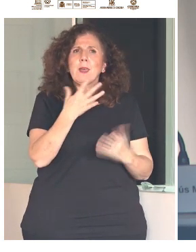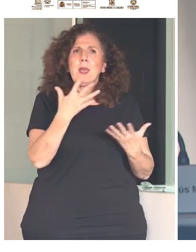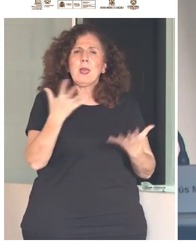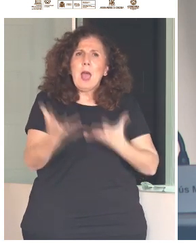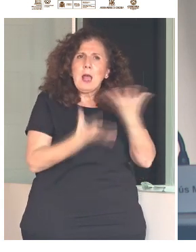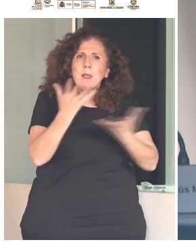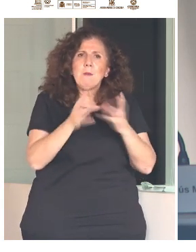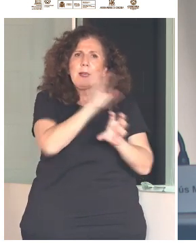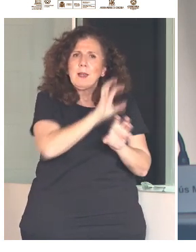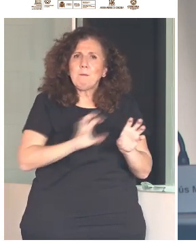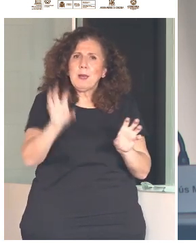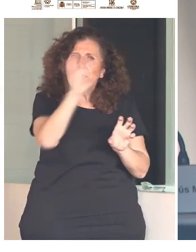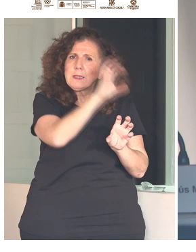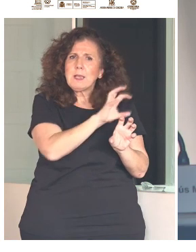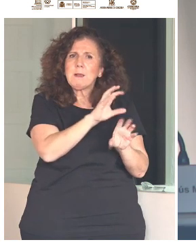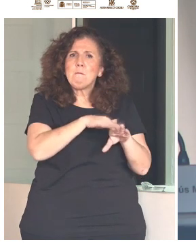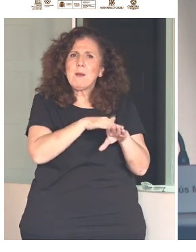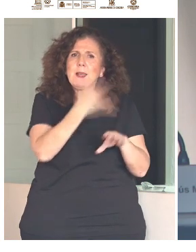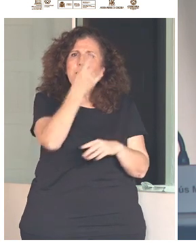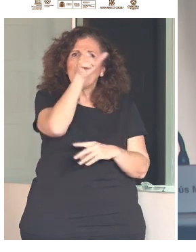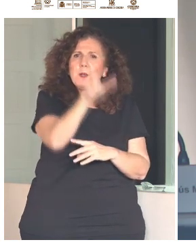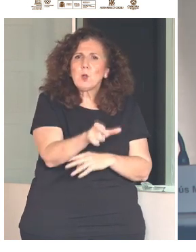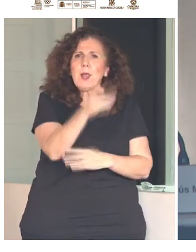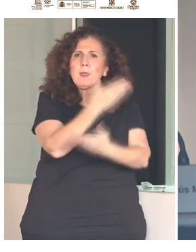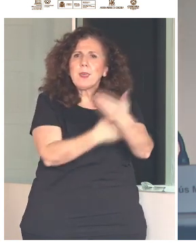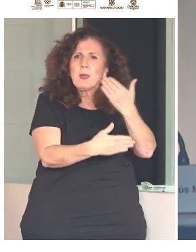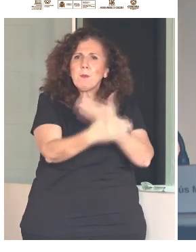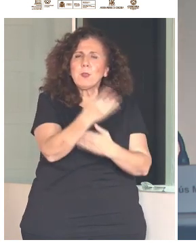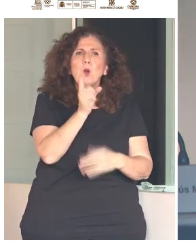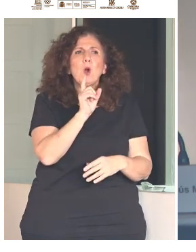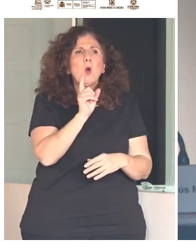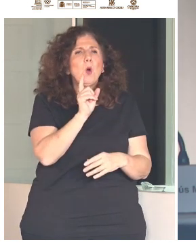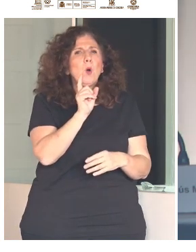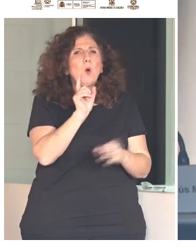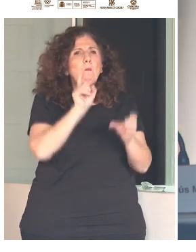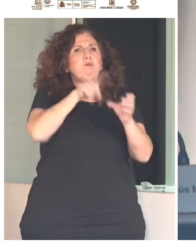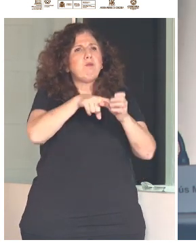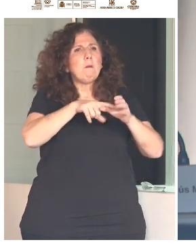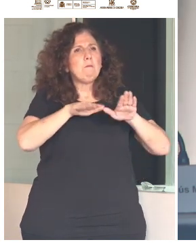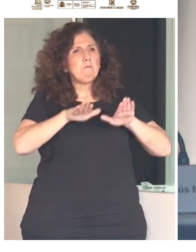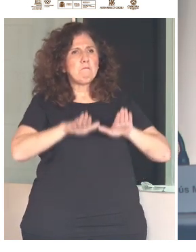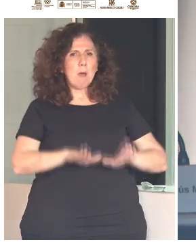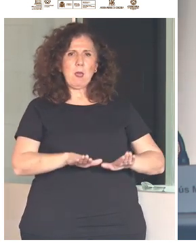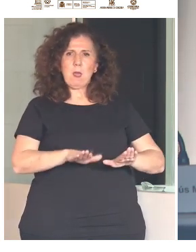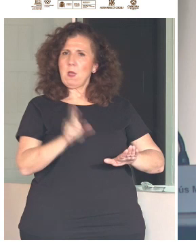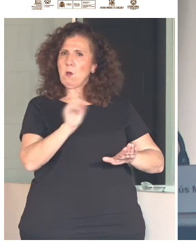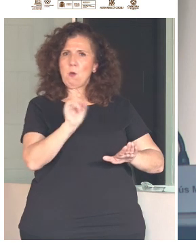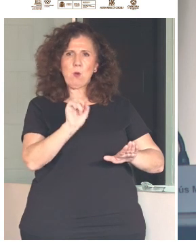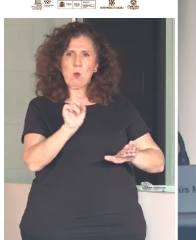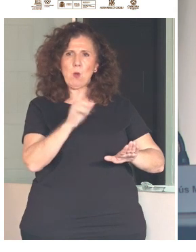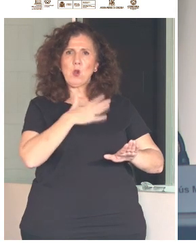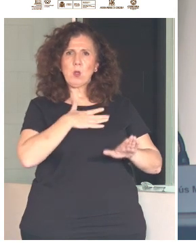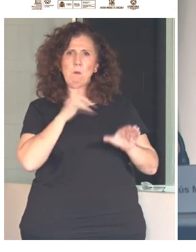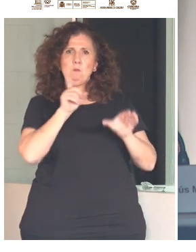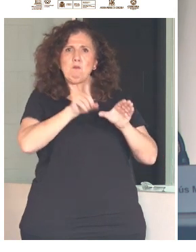discapacidad, esto es muy importante, no queremos ser solo sujetos a pasivos de las políticas culturales. queremos